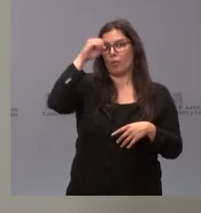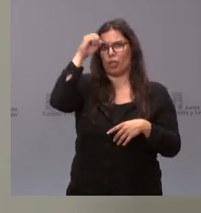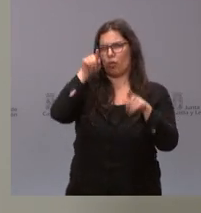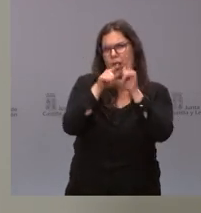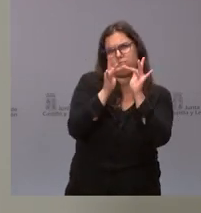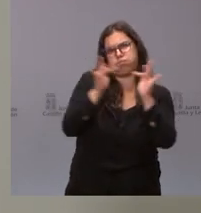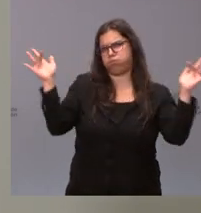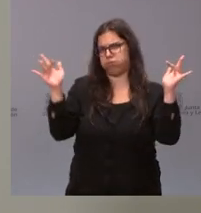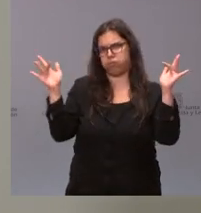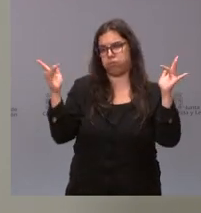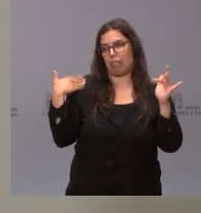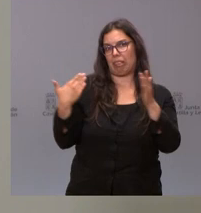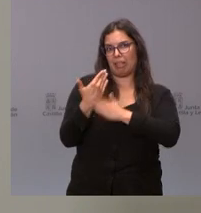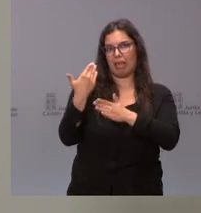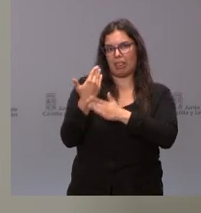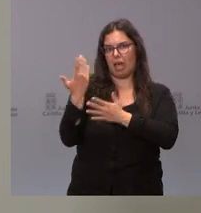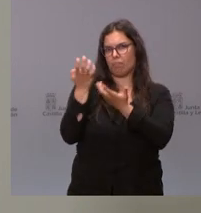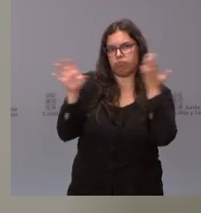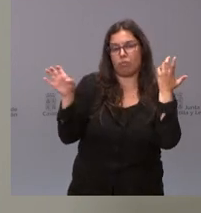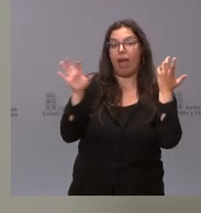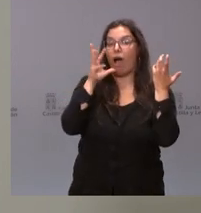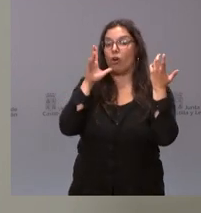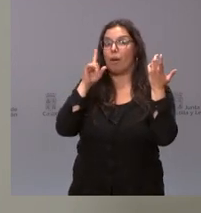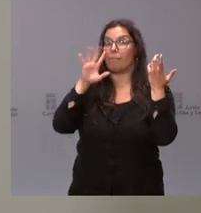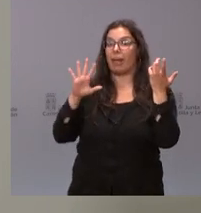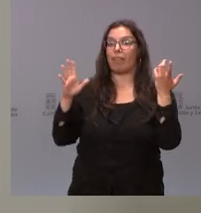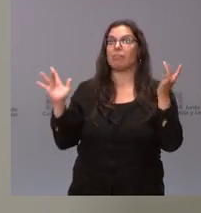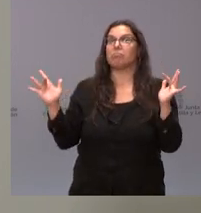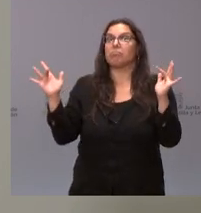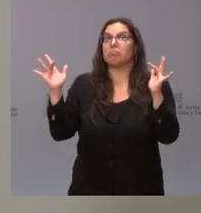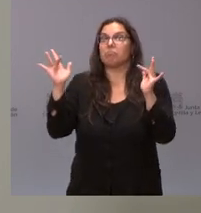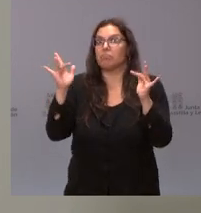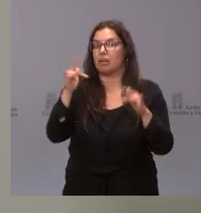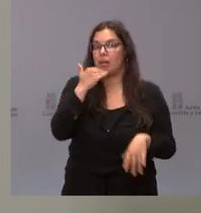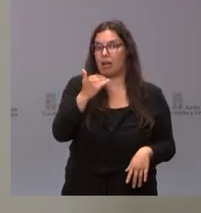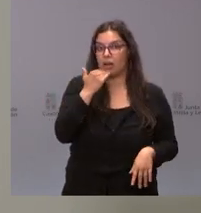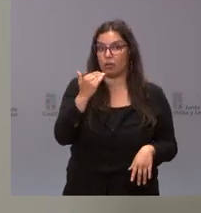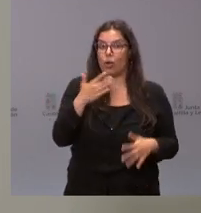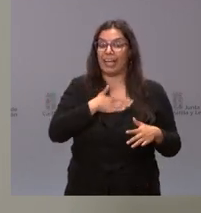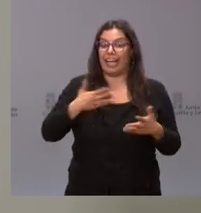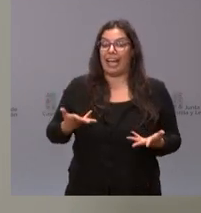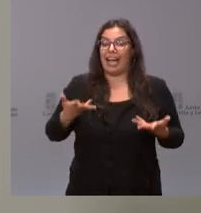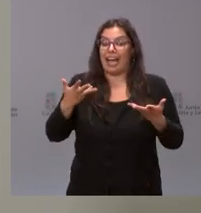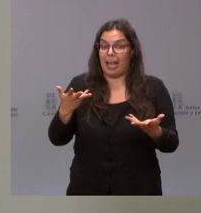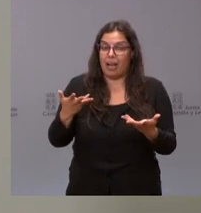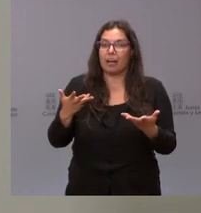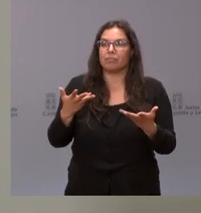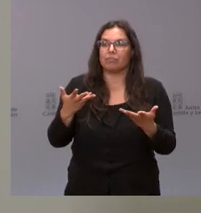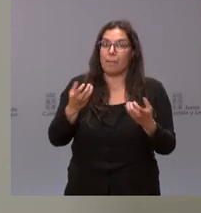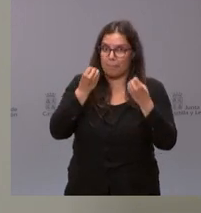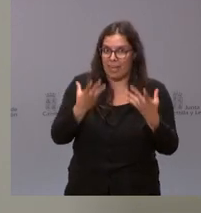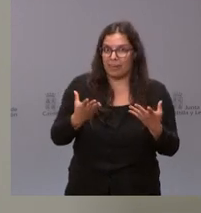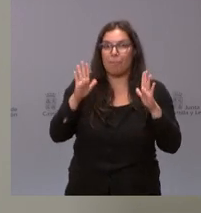alejadas hace unos días y ahora hay una mejor predisposición. La predisposición es buena para el acuerdo pero no es una garantía de acuerdo